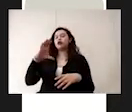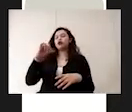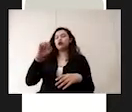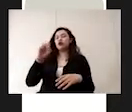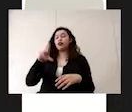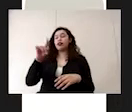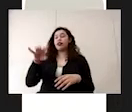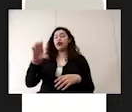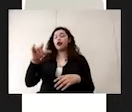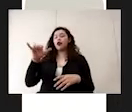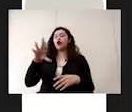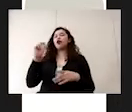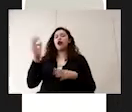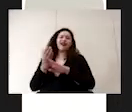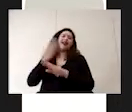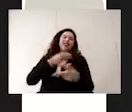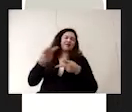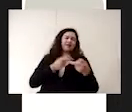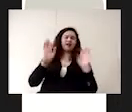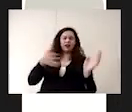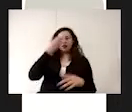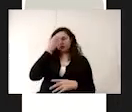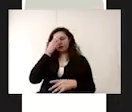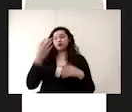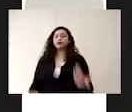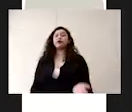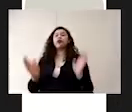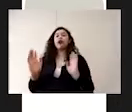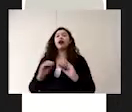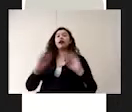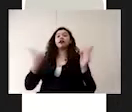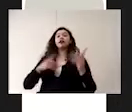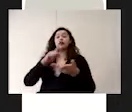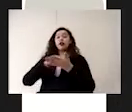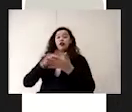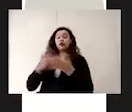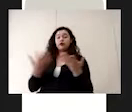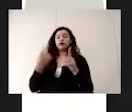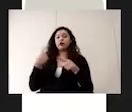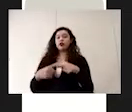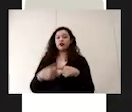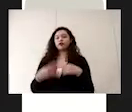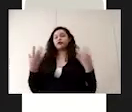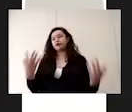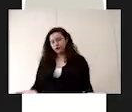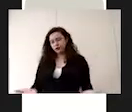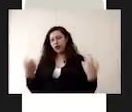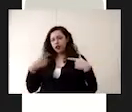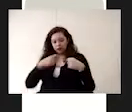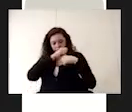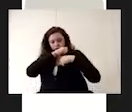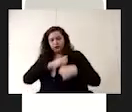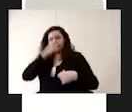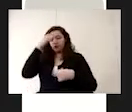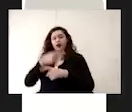vimos que se prepara previamente. Ahora, evidentemente, esta limpieza la va a realizar el personal adecuado para este